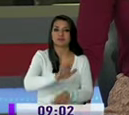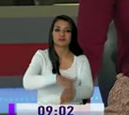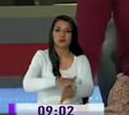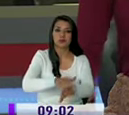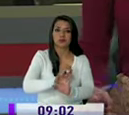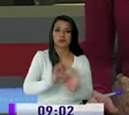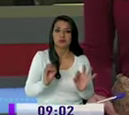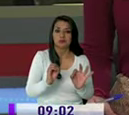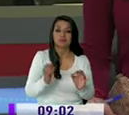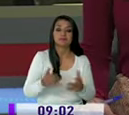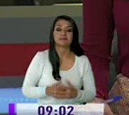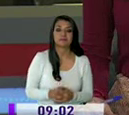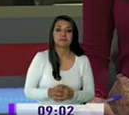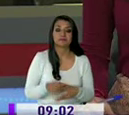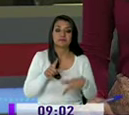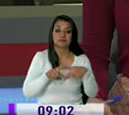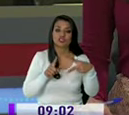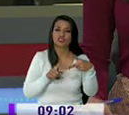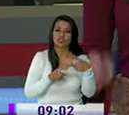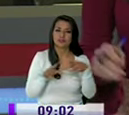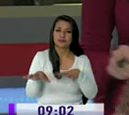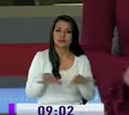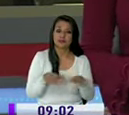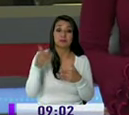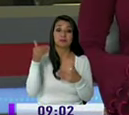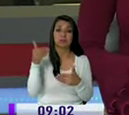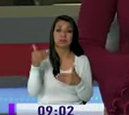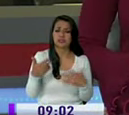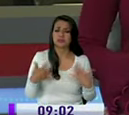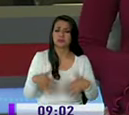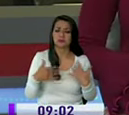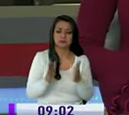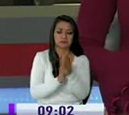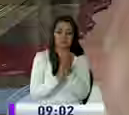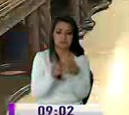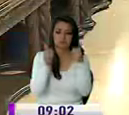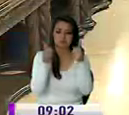la acusación los activistas políticos aplauden esta decisión